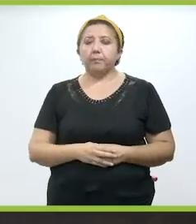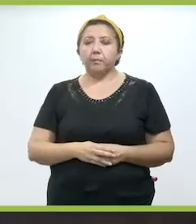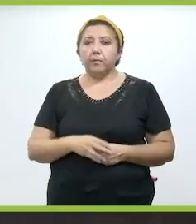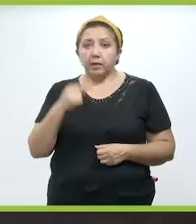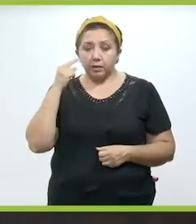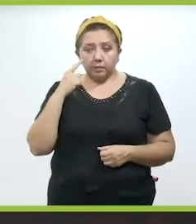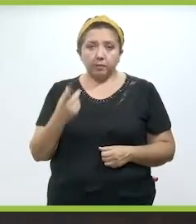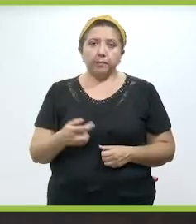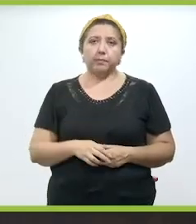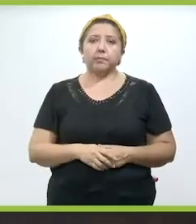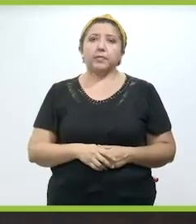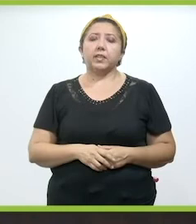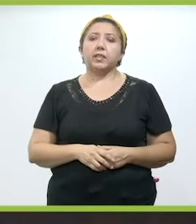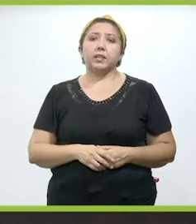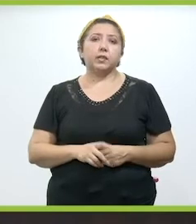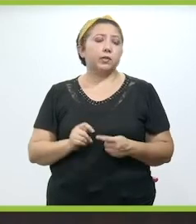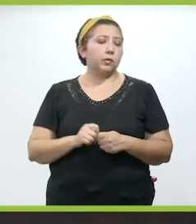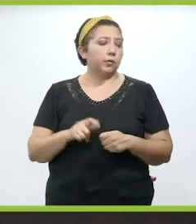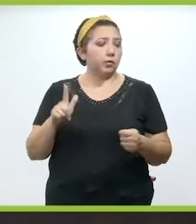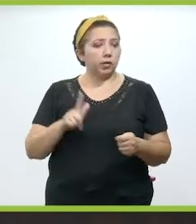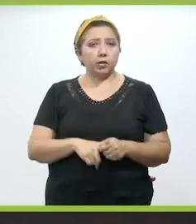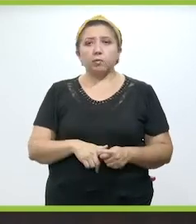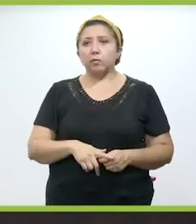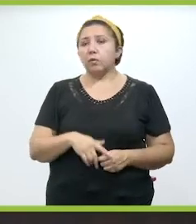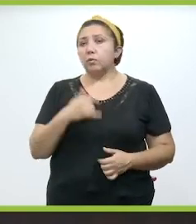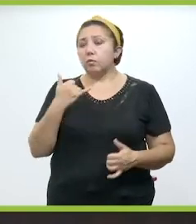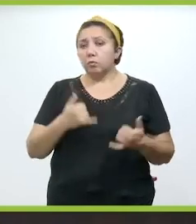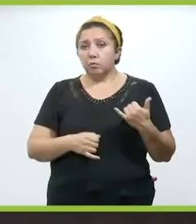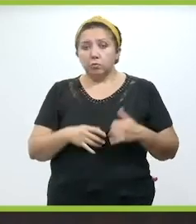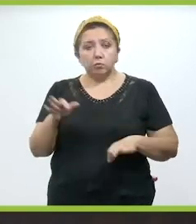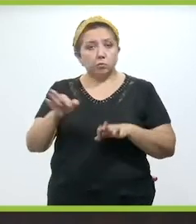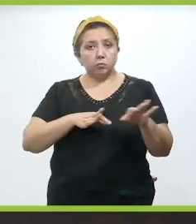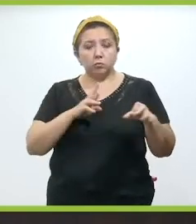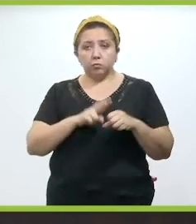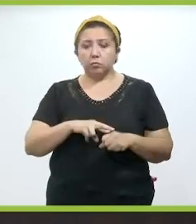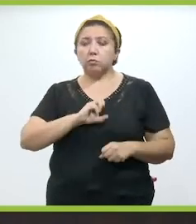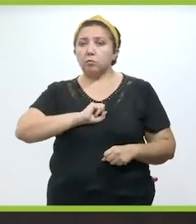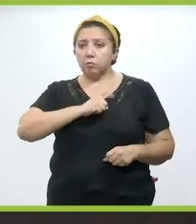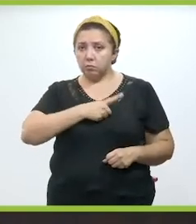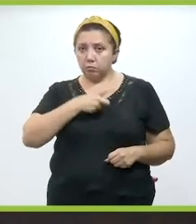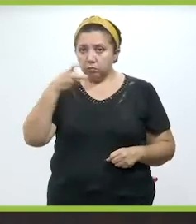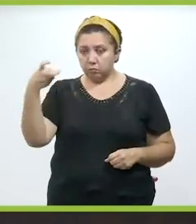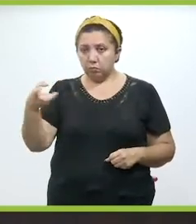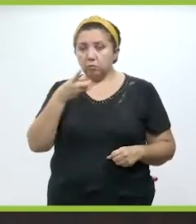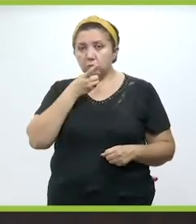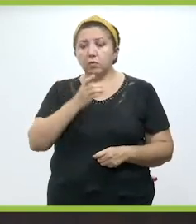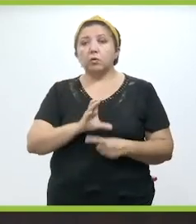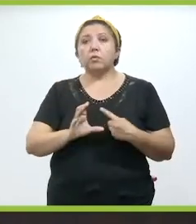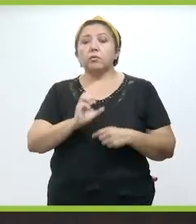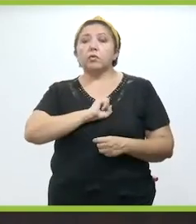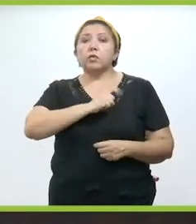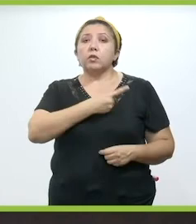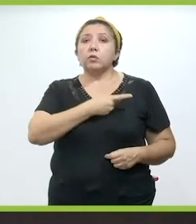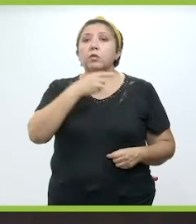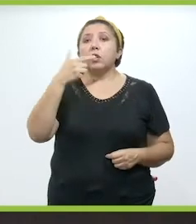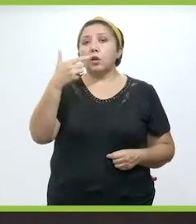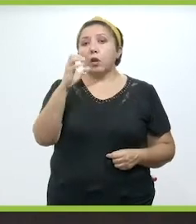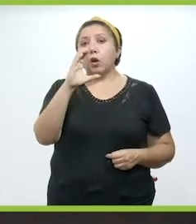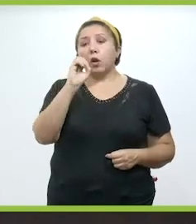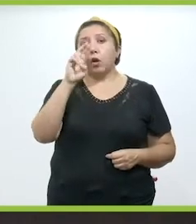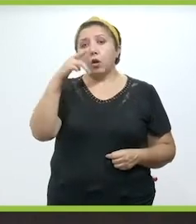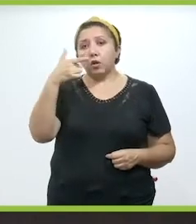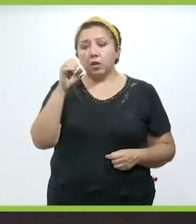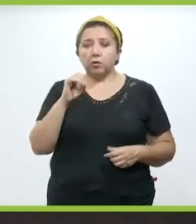Mira, es una postura totalmente justificada de los trabajadores de la salud. En esta Comisión de Salud de la Conago, yo he